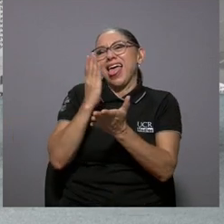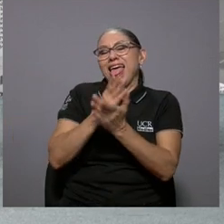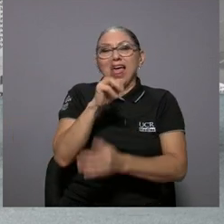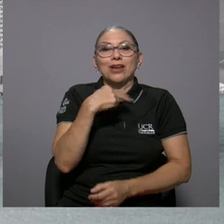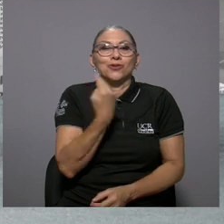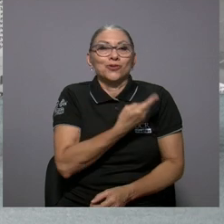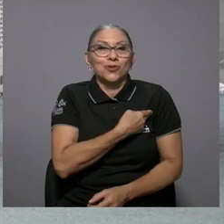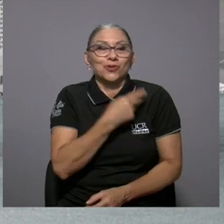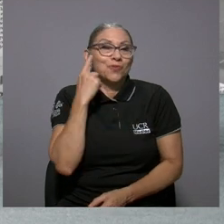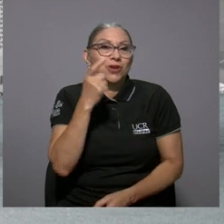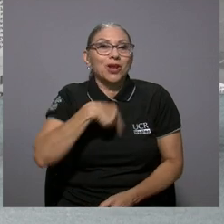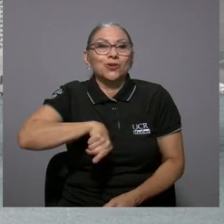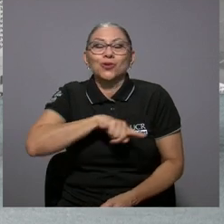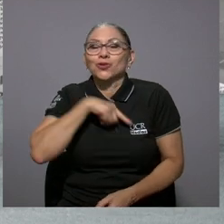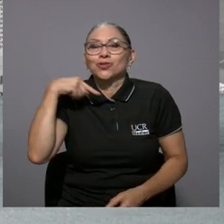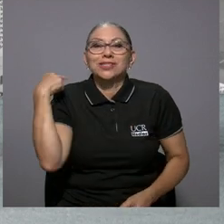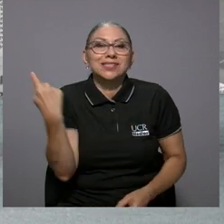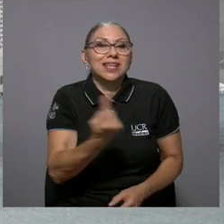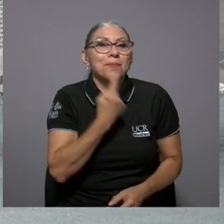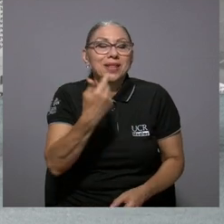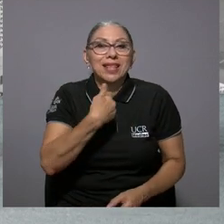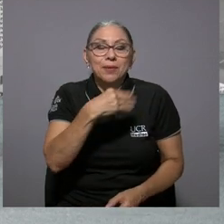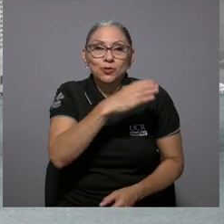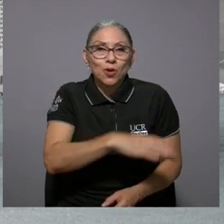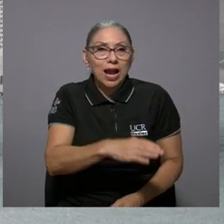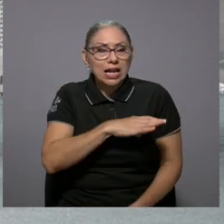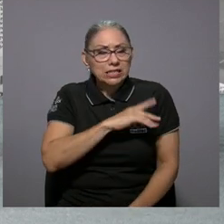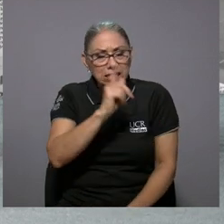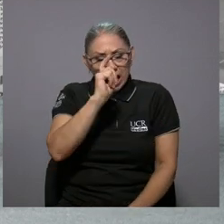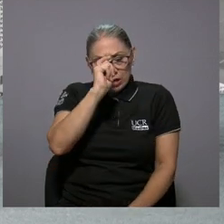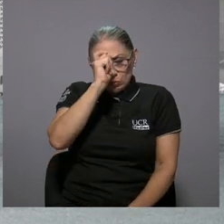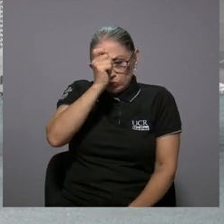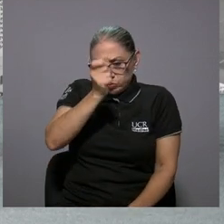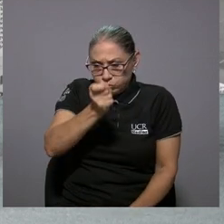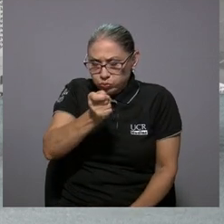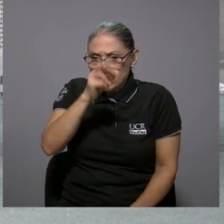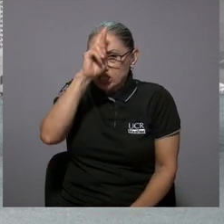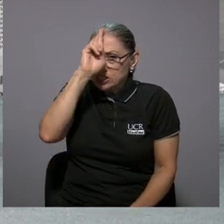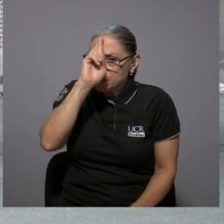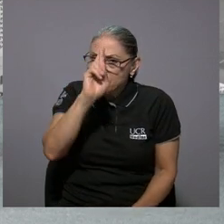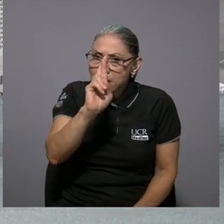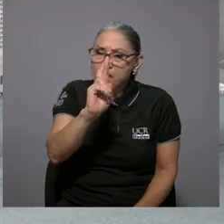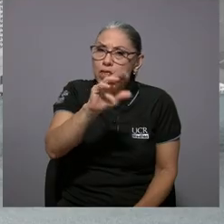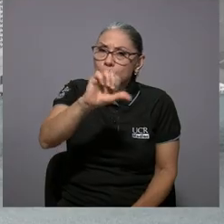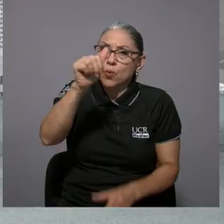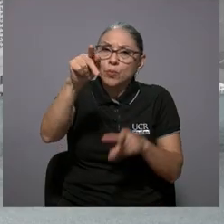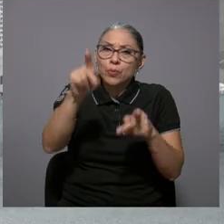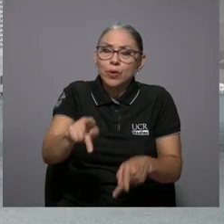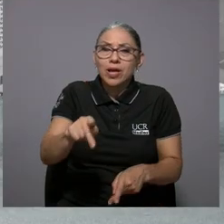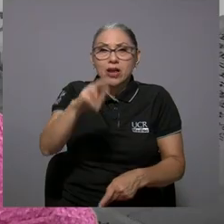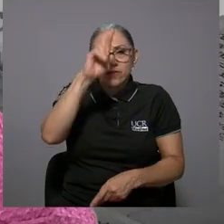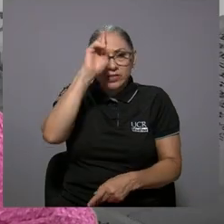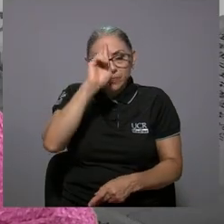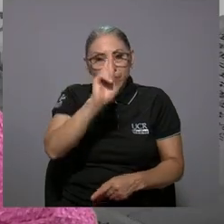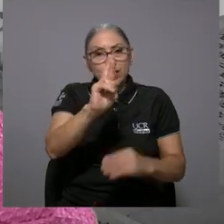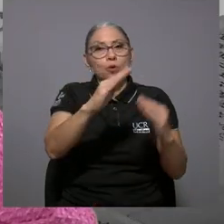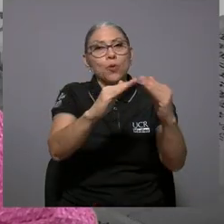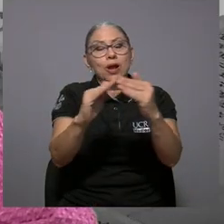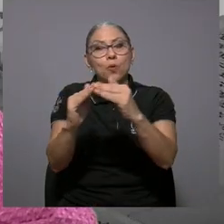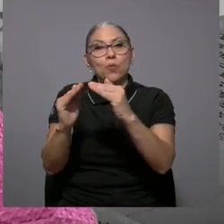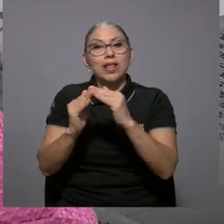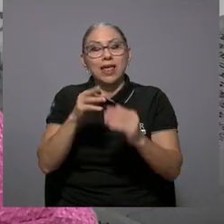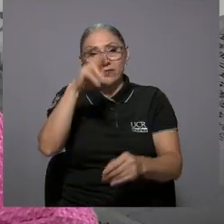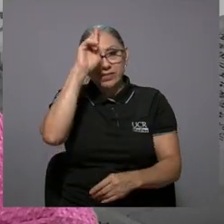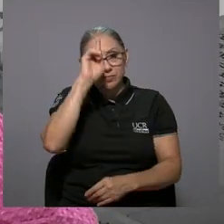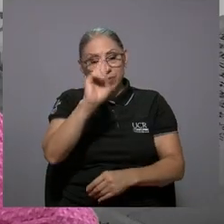nosotros por esa característica de tener siempre adelante el respeto por el interlocutor el respeto